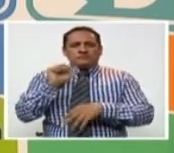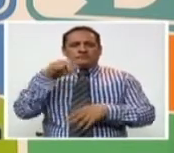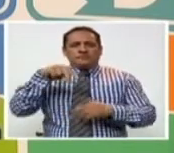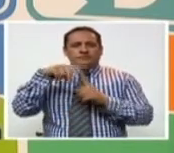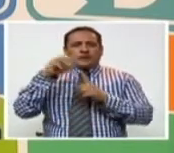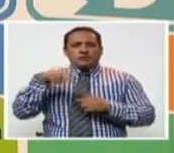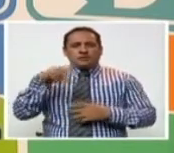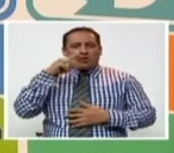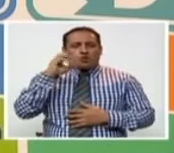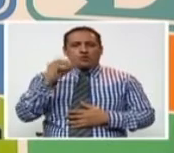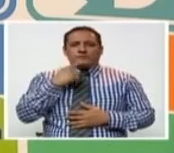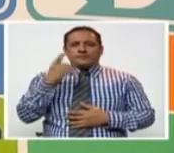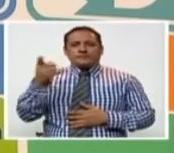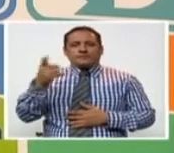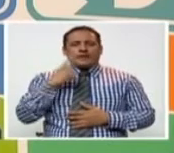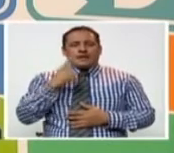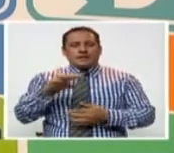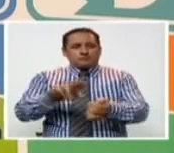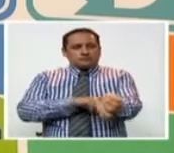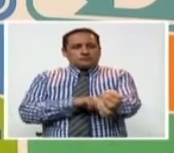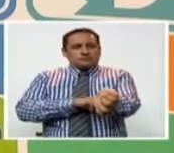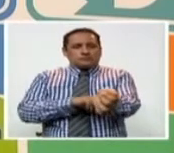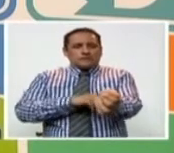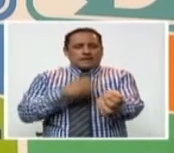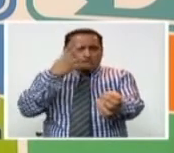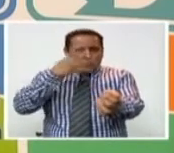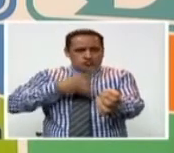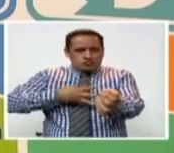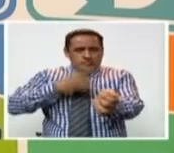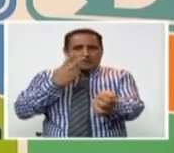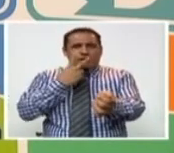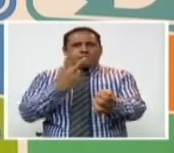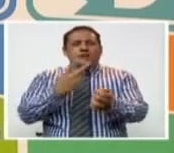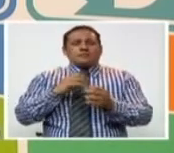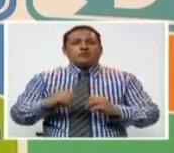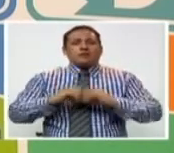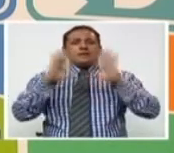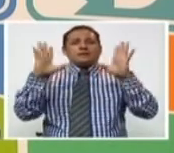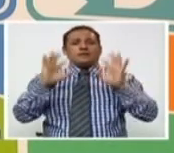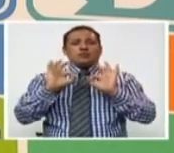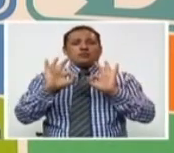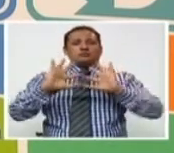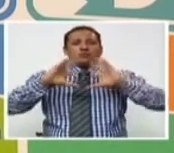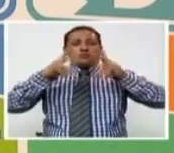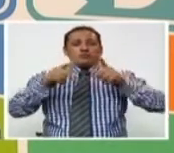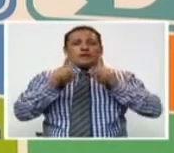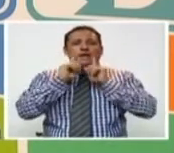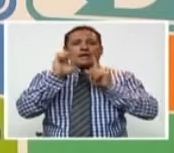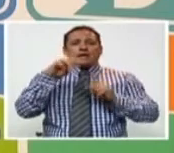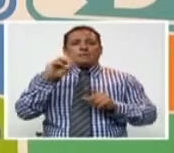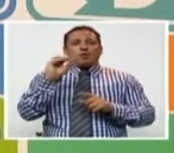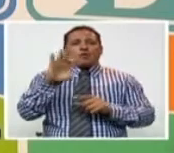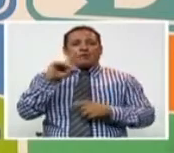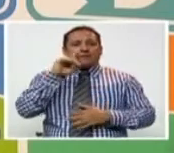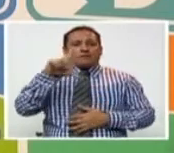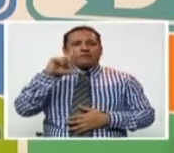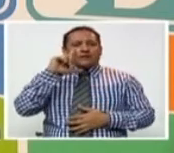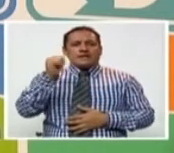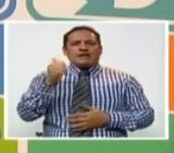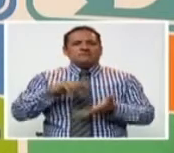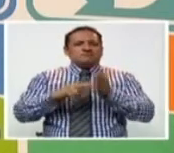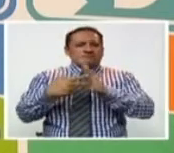Antonio Carrasco. Él es hematólogo con quien estaremos hablando por el Día Mundial de la Hemofilia